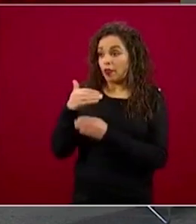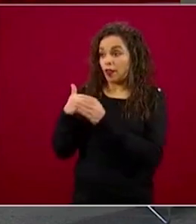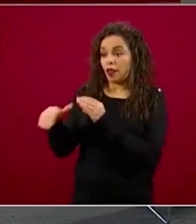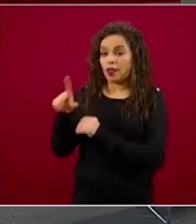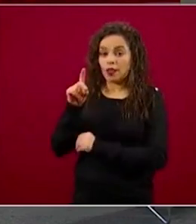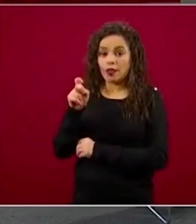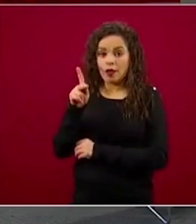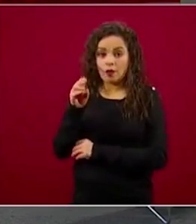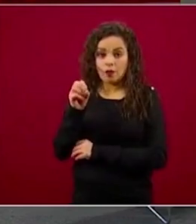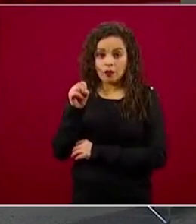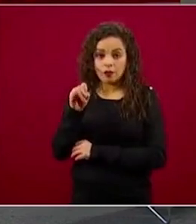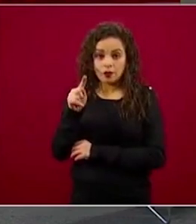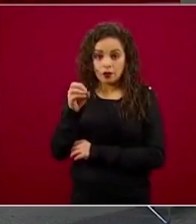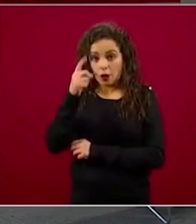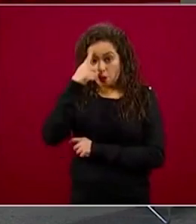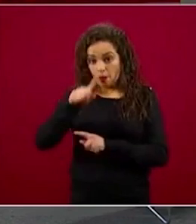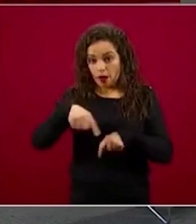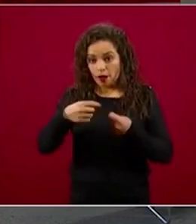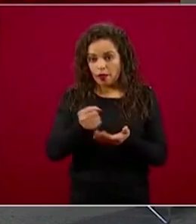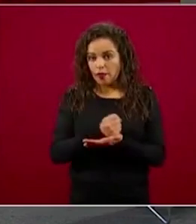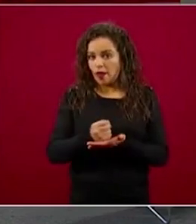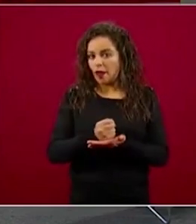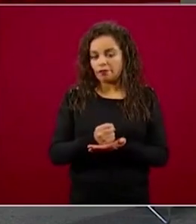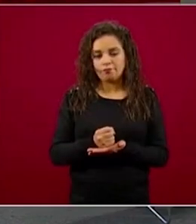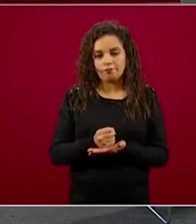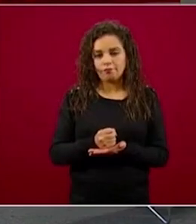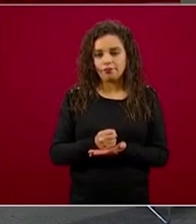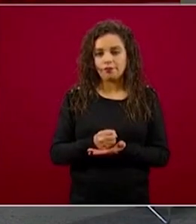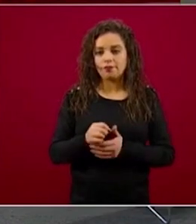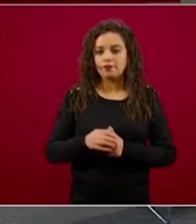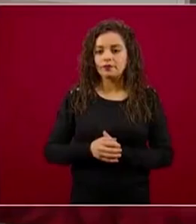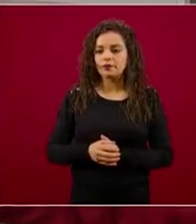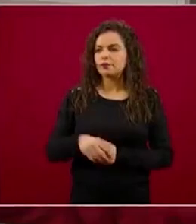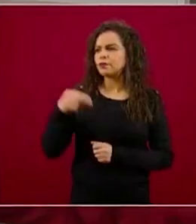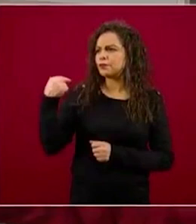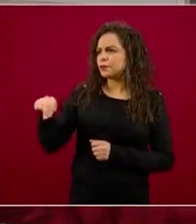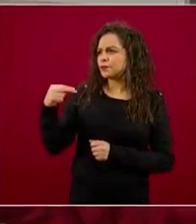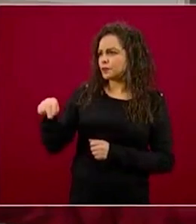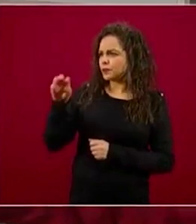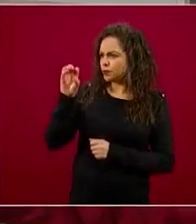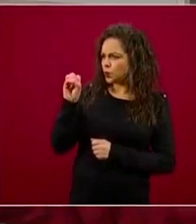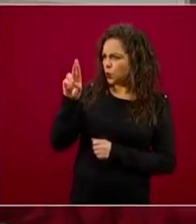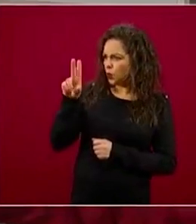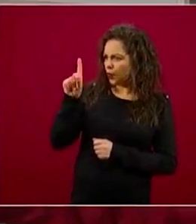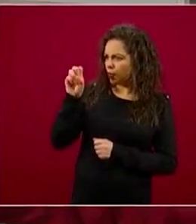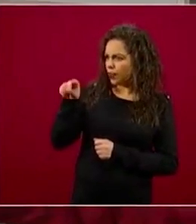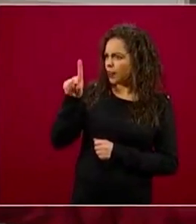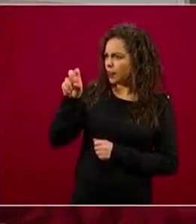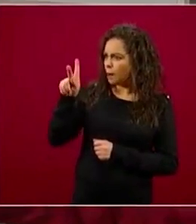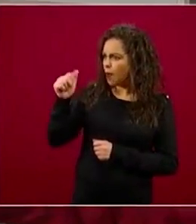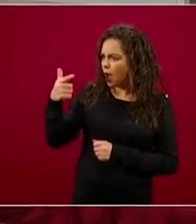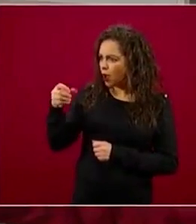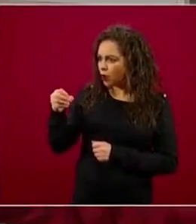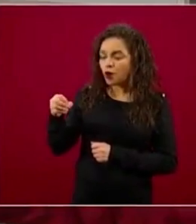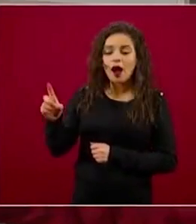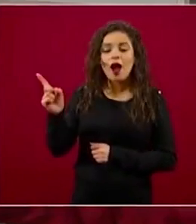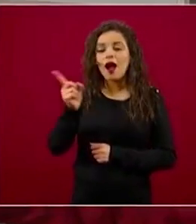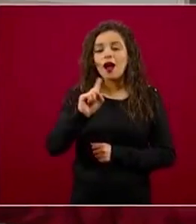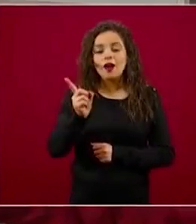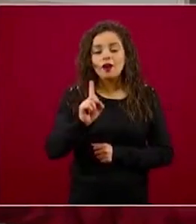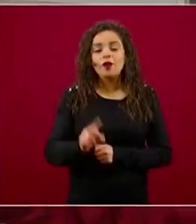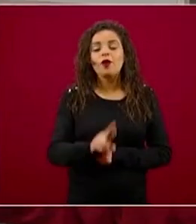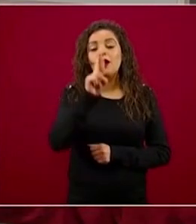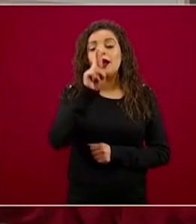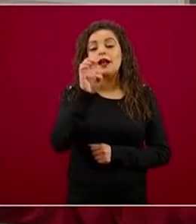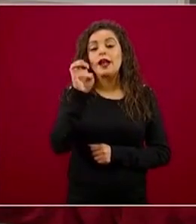órdenes de… no son órdenes de pago, son… El reembolso del crédito. El reembolso del crédito, efectivamente se lo